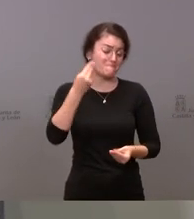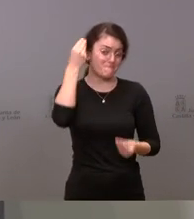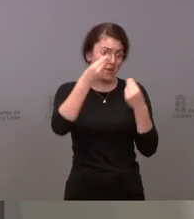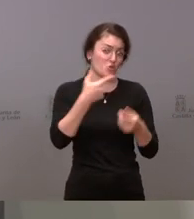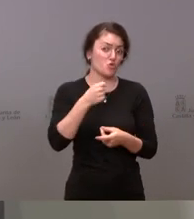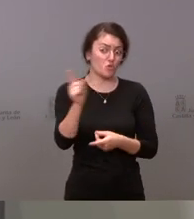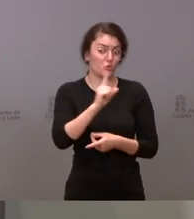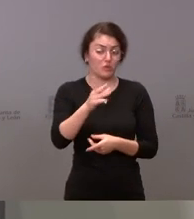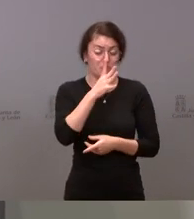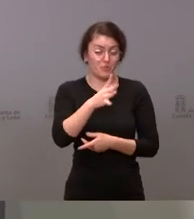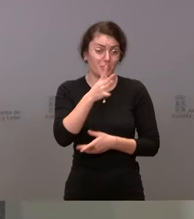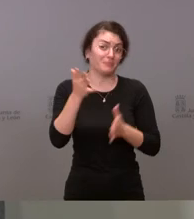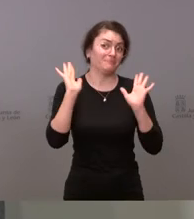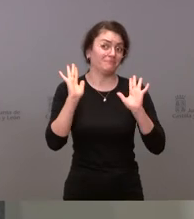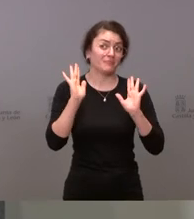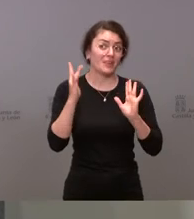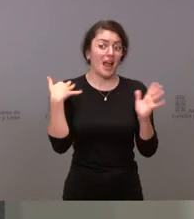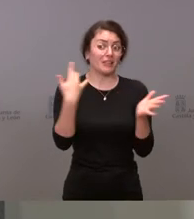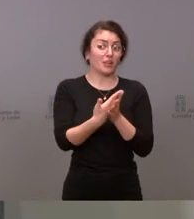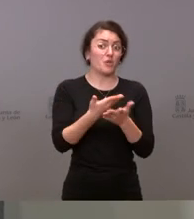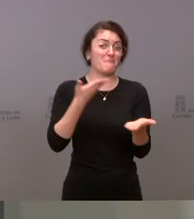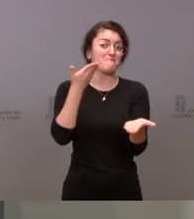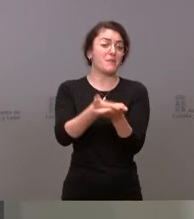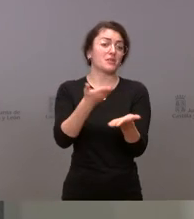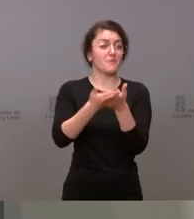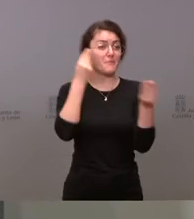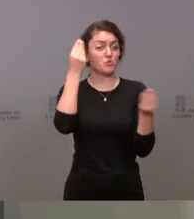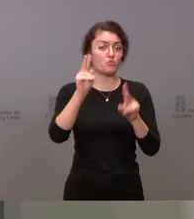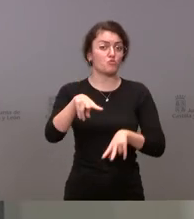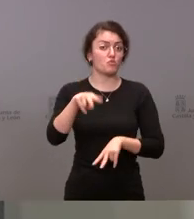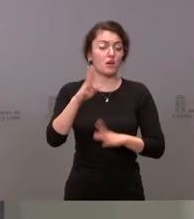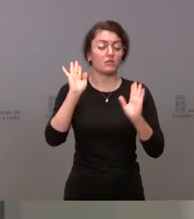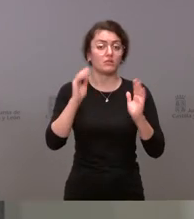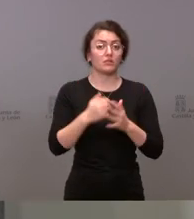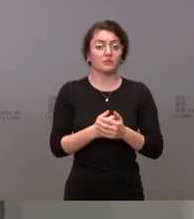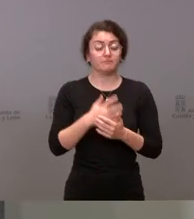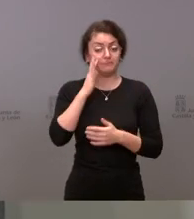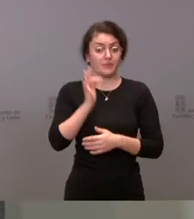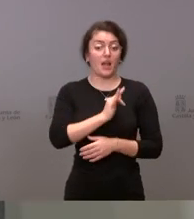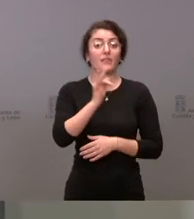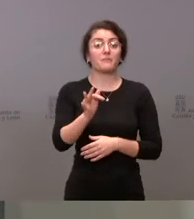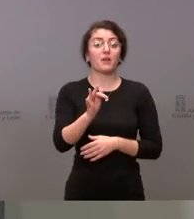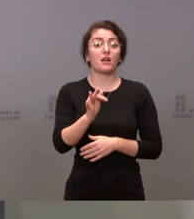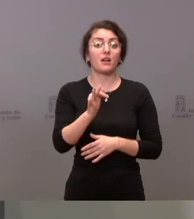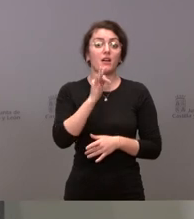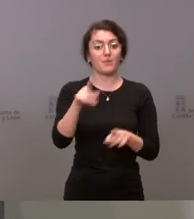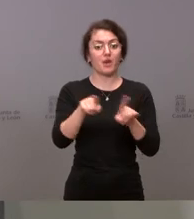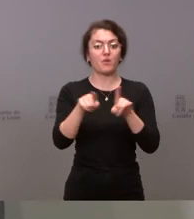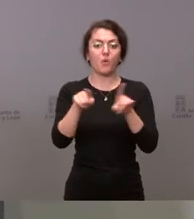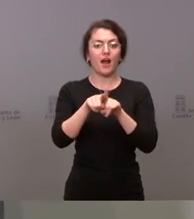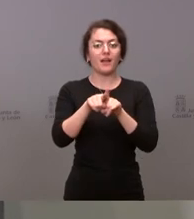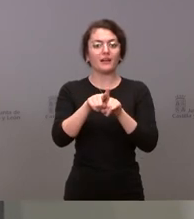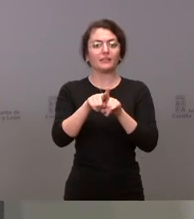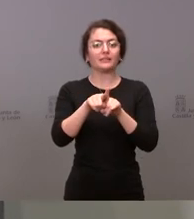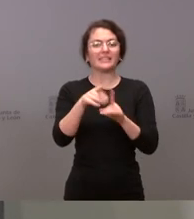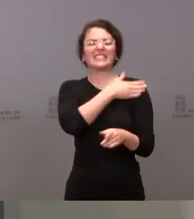han hecho nunca este planteamiento y además hacen una clara apuesta por la estabilidad y no